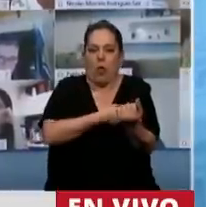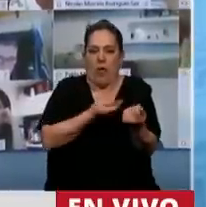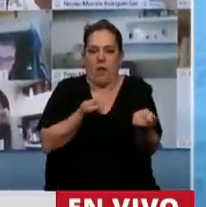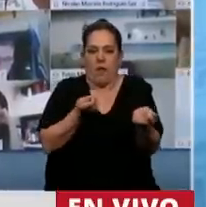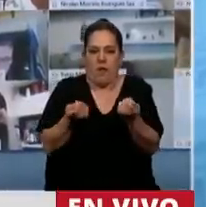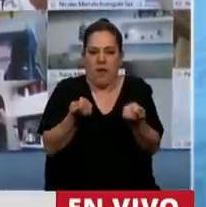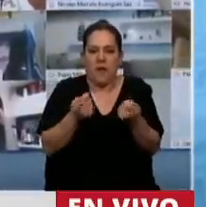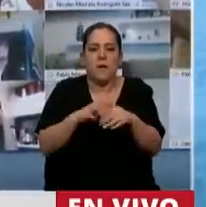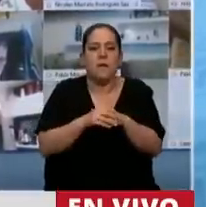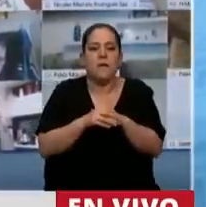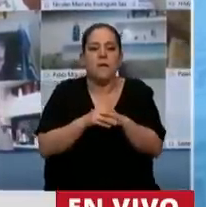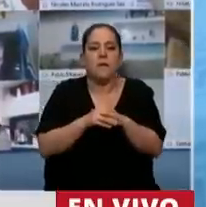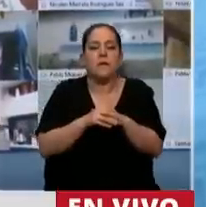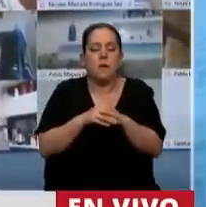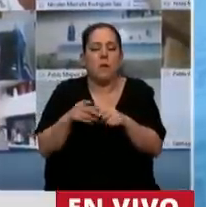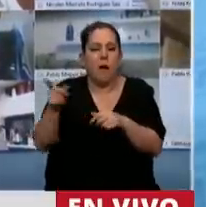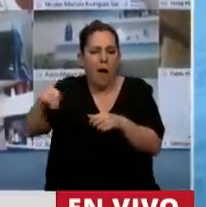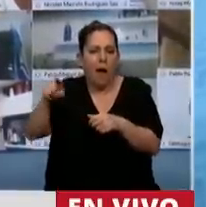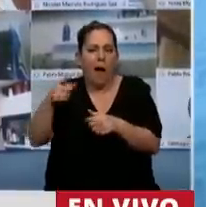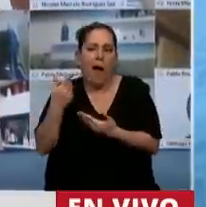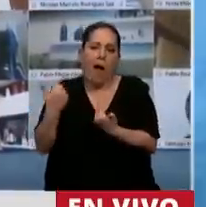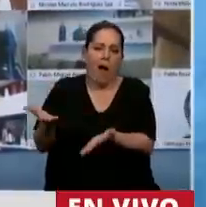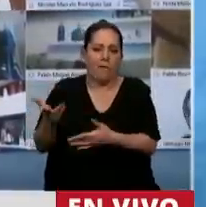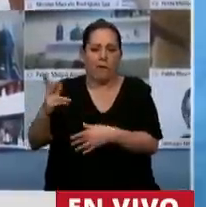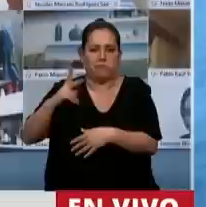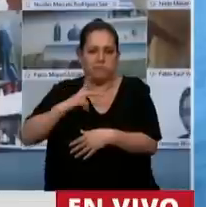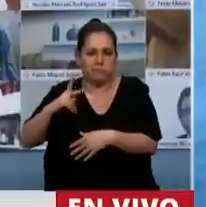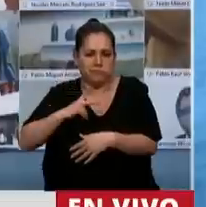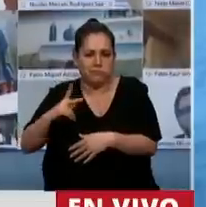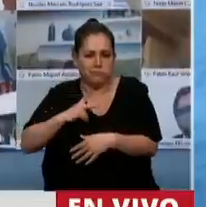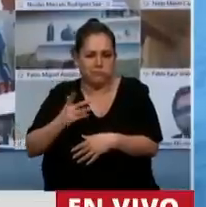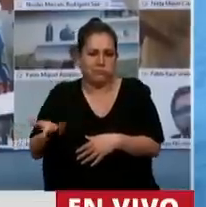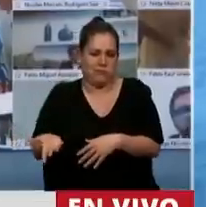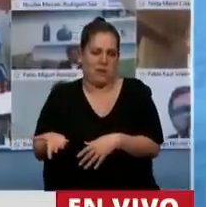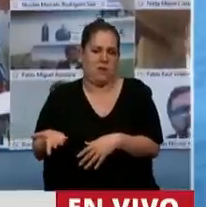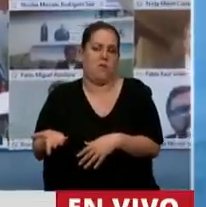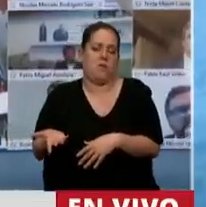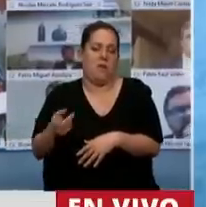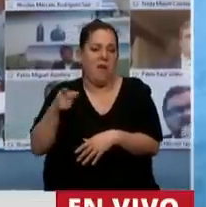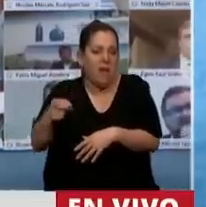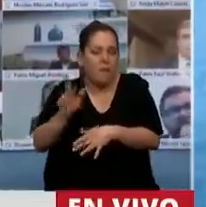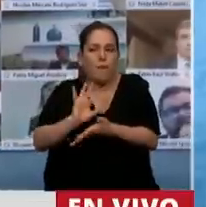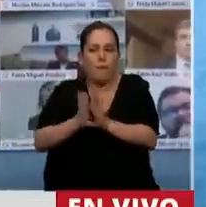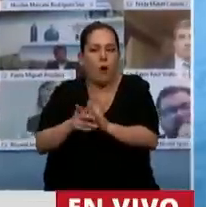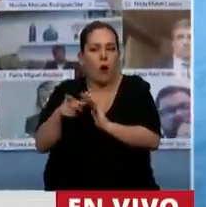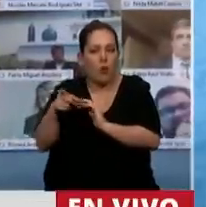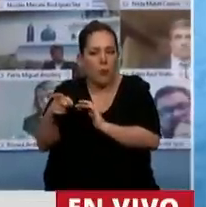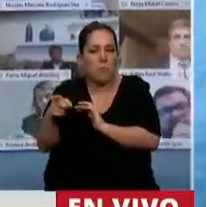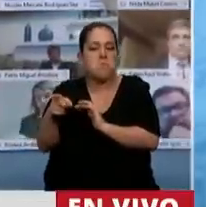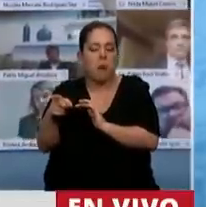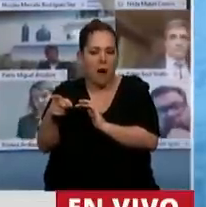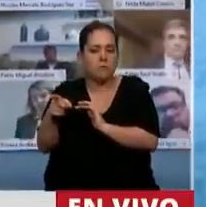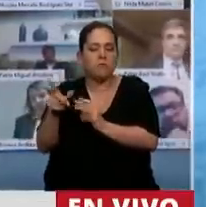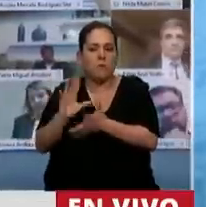pensar que como representan a los poderes fácticos de la Argentina, eso les da, aún siendo